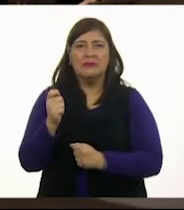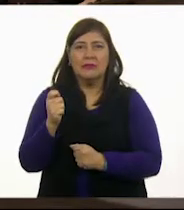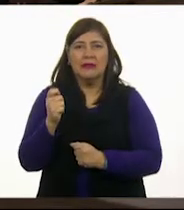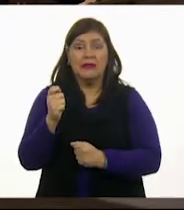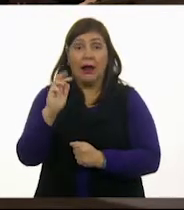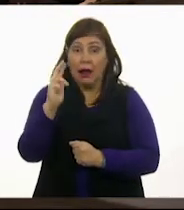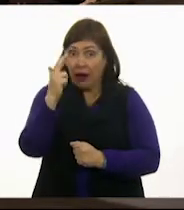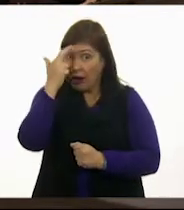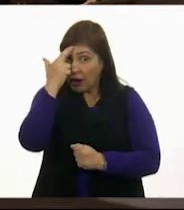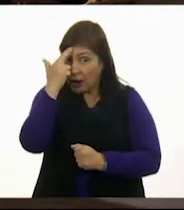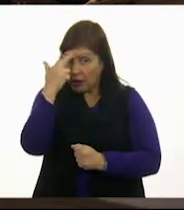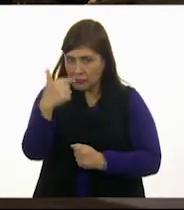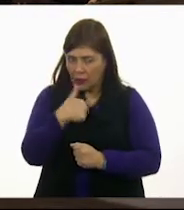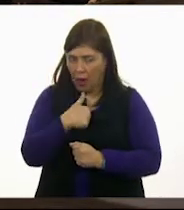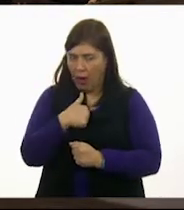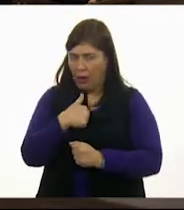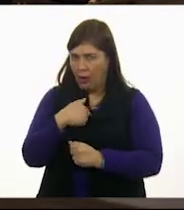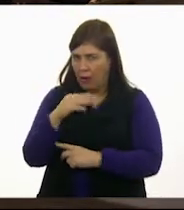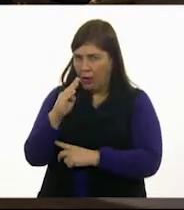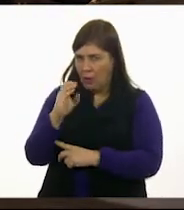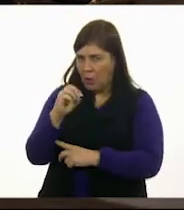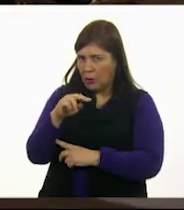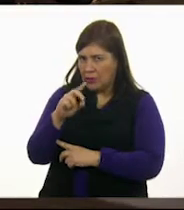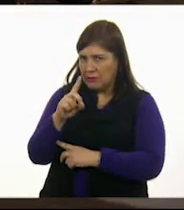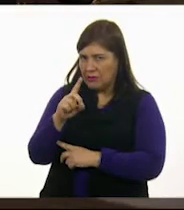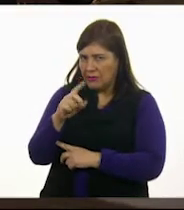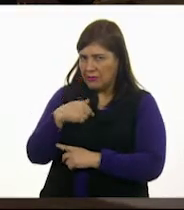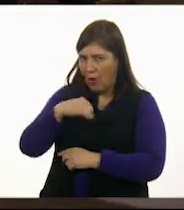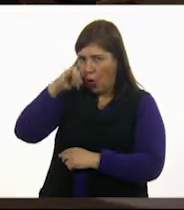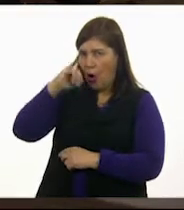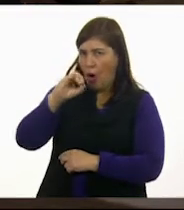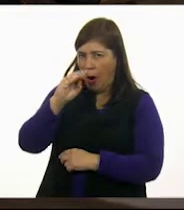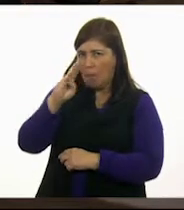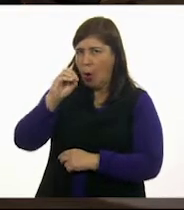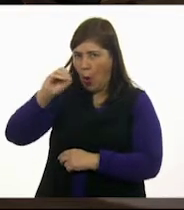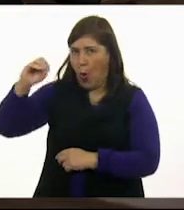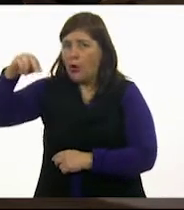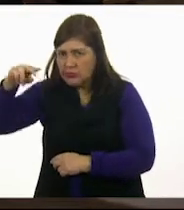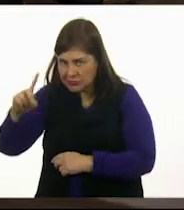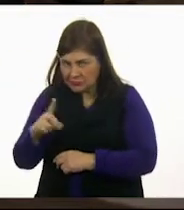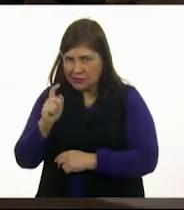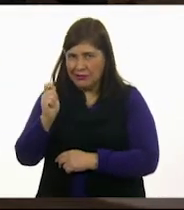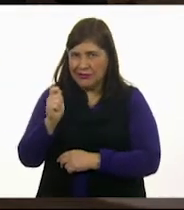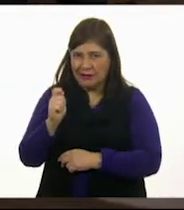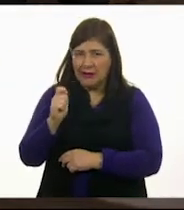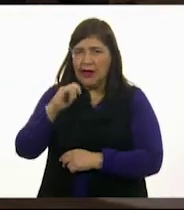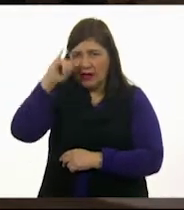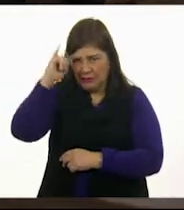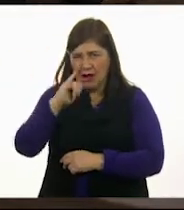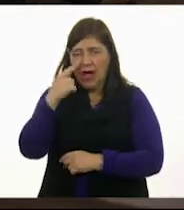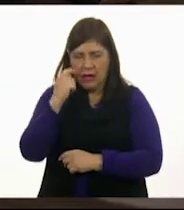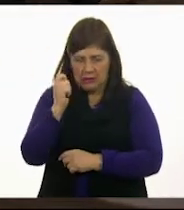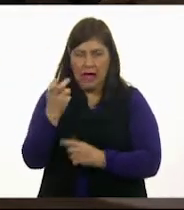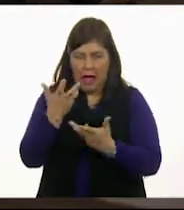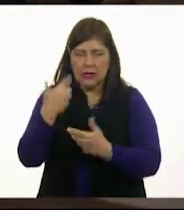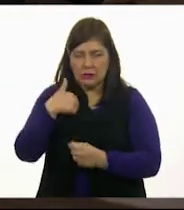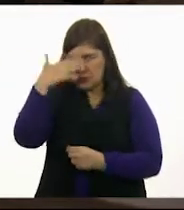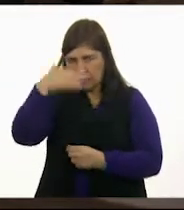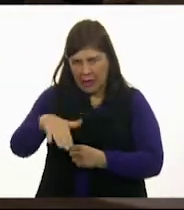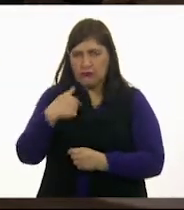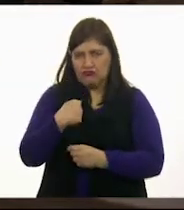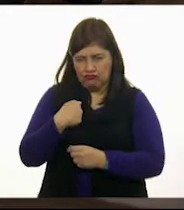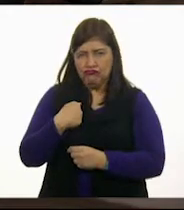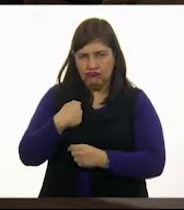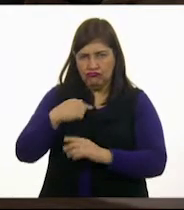yo soy Bon, Fefe, Bon. Bla, bla, bla, bla, bla. Fefe, ve a hacer lo que tienes que hacer. Yo me